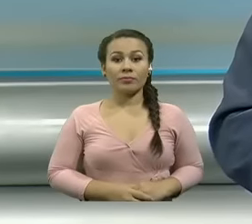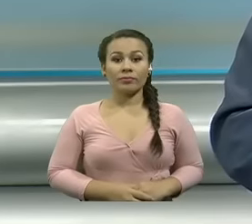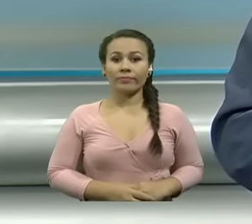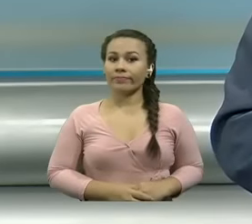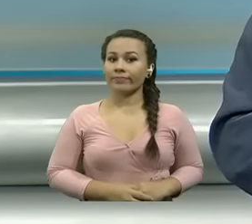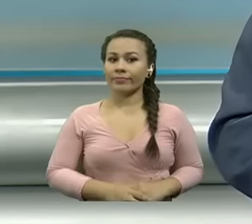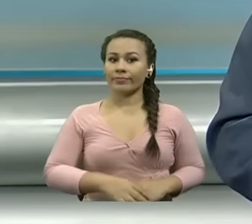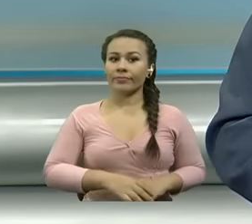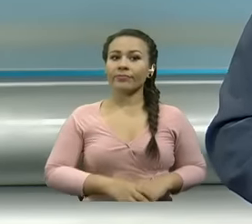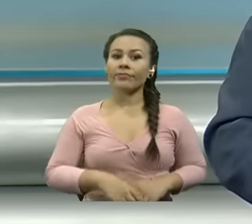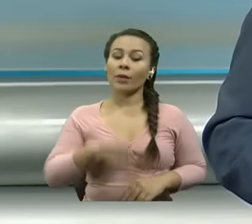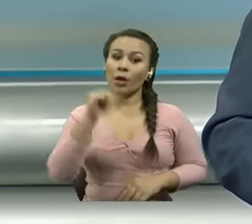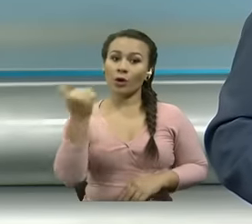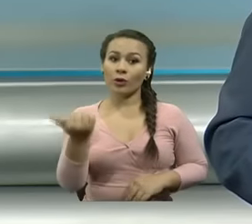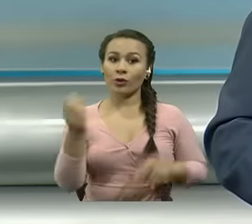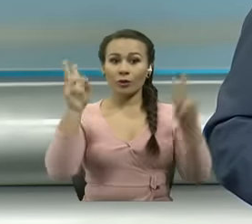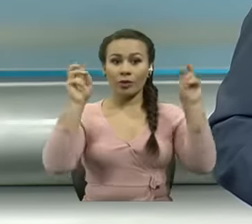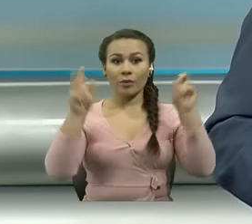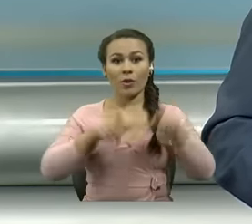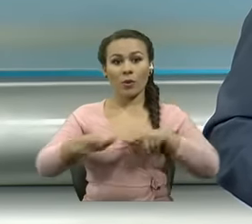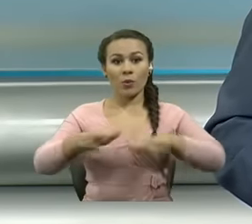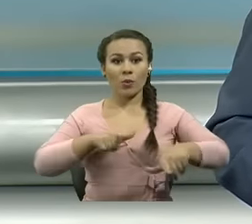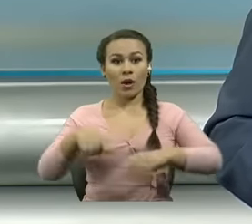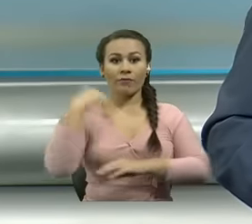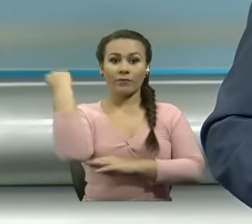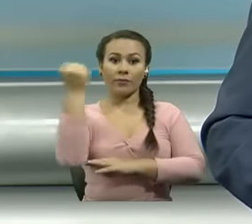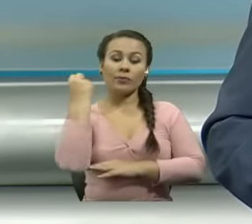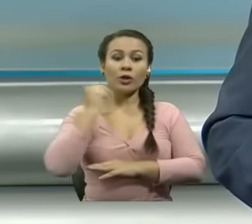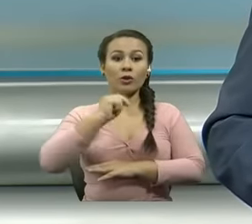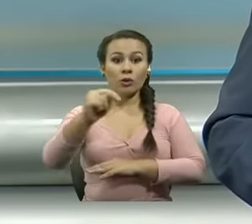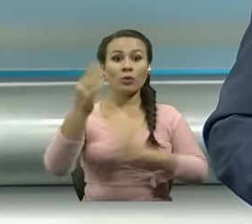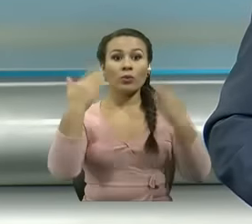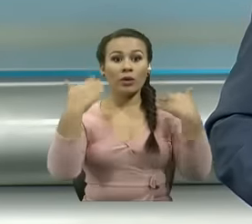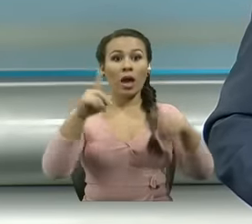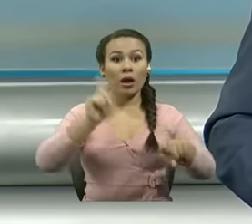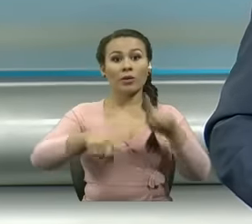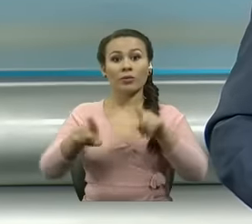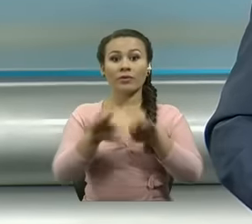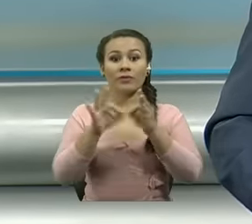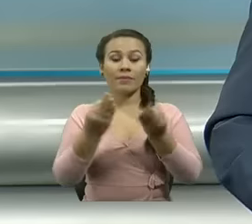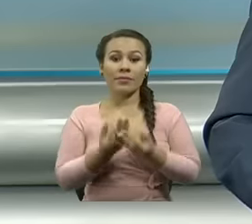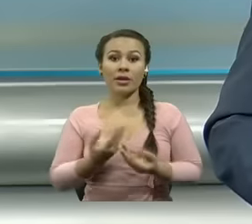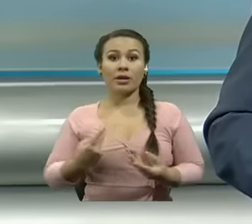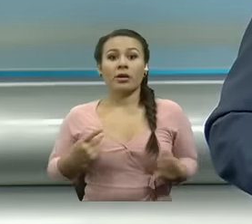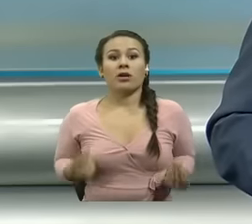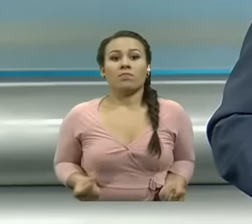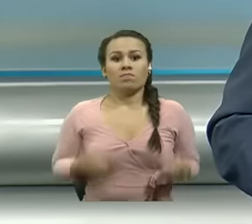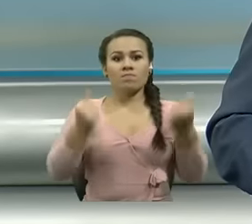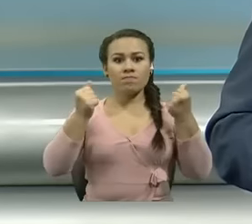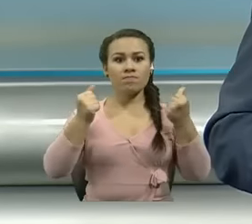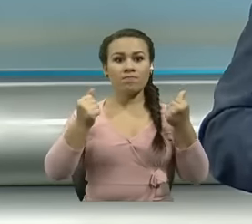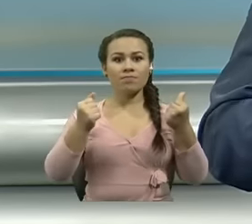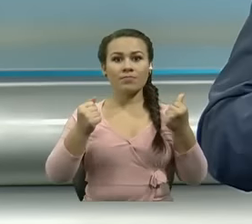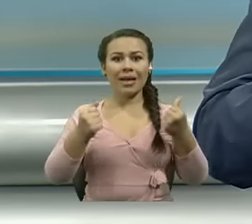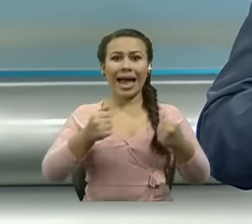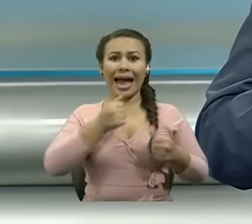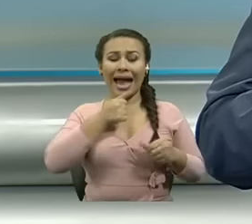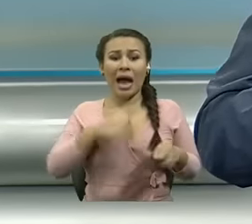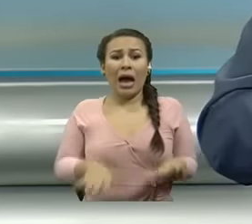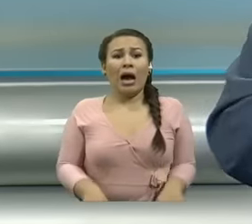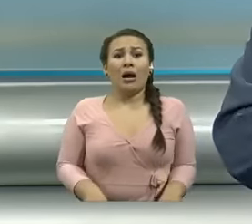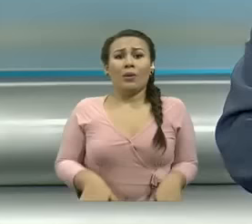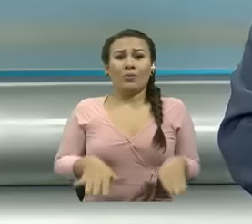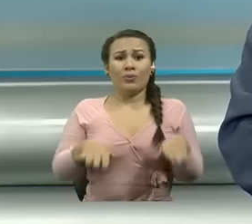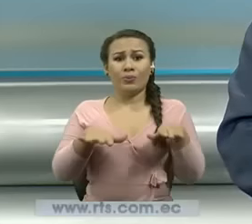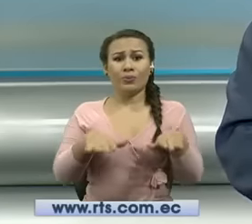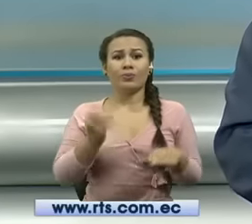bueno en otro tema en un populoso sector al norte de Guayaquil algunas familias se levantaron prácticamente con el agua a la rodilla